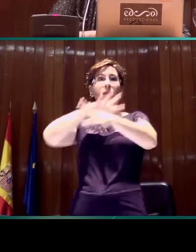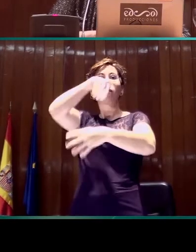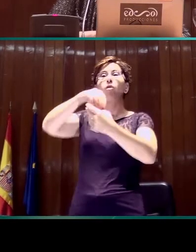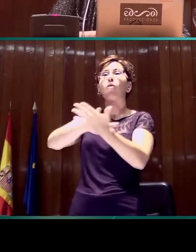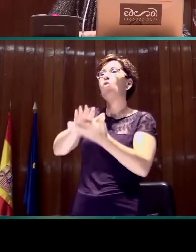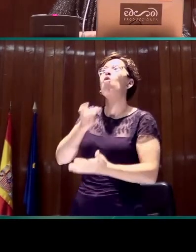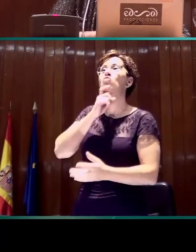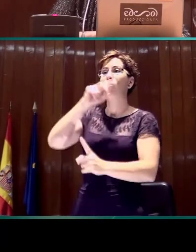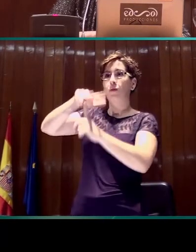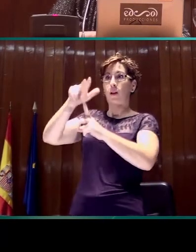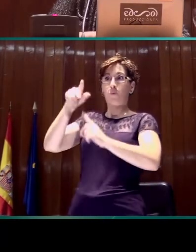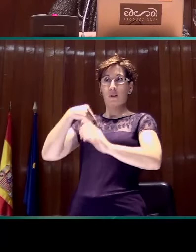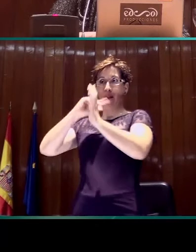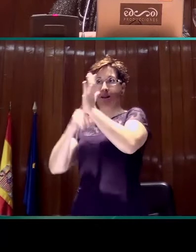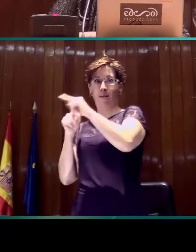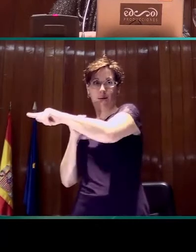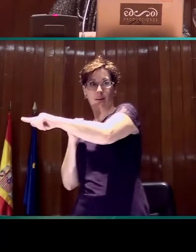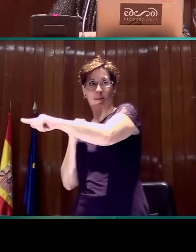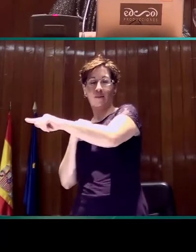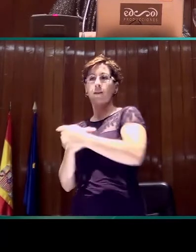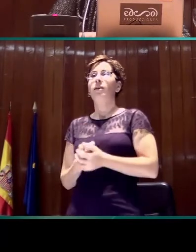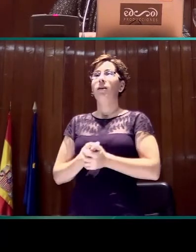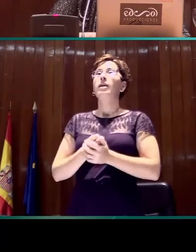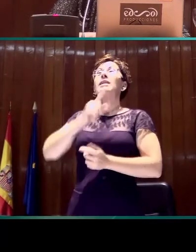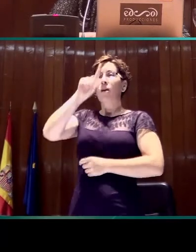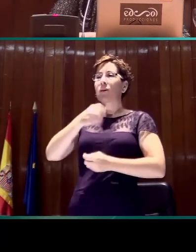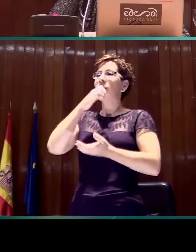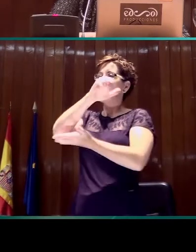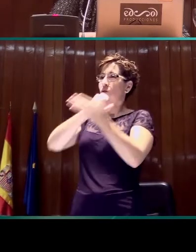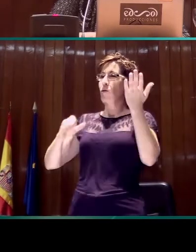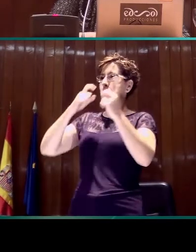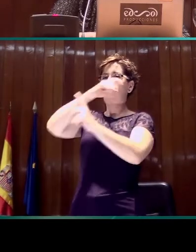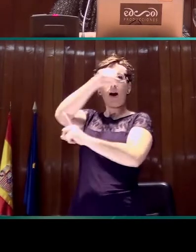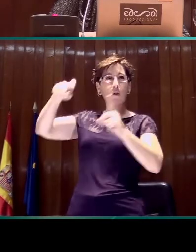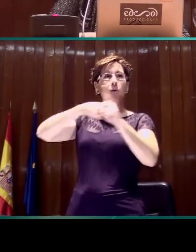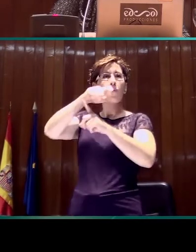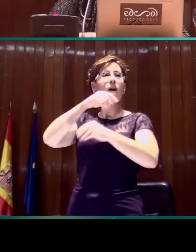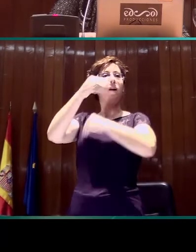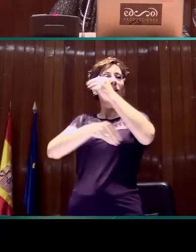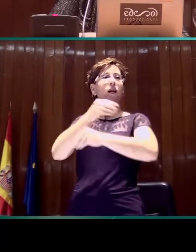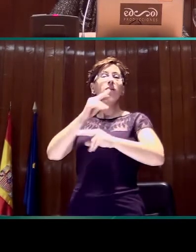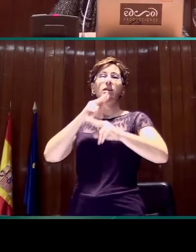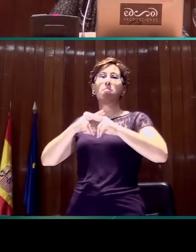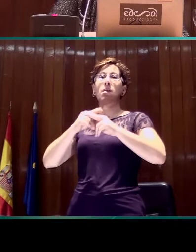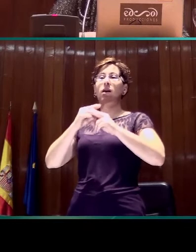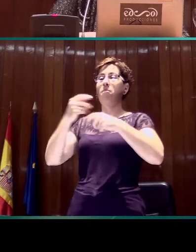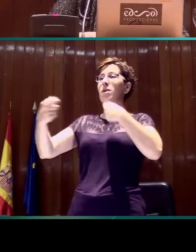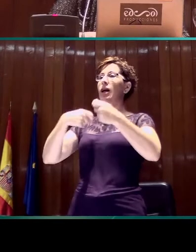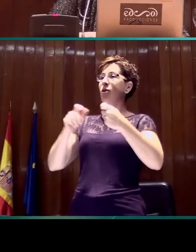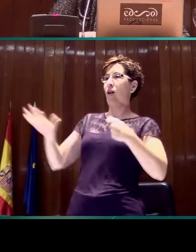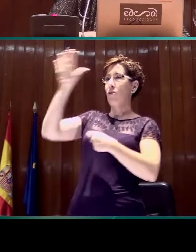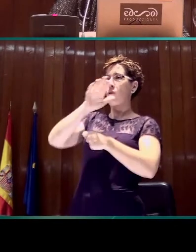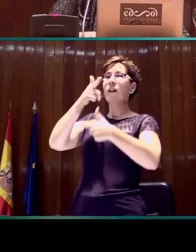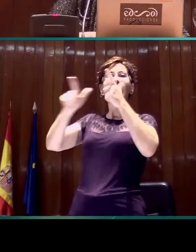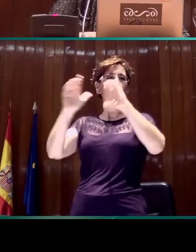signos en televisión. Se han analizado los informes anuales que elabora la Comisión del Mercado de las Telecomunicaciones y que